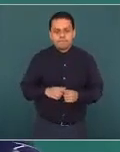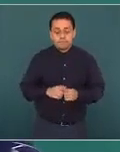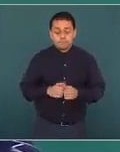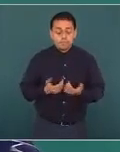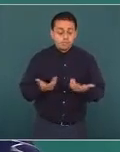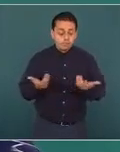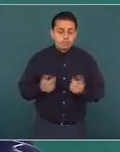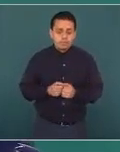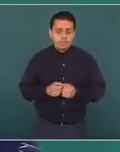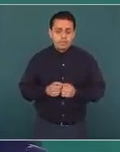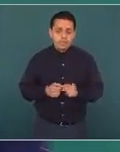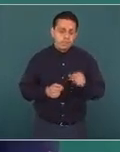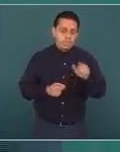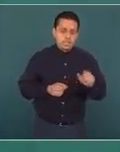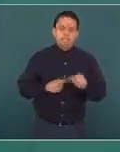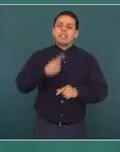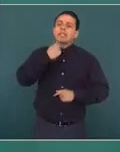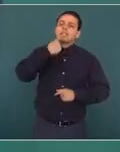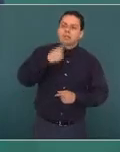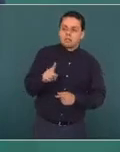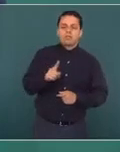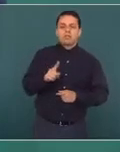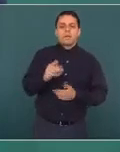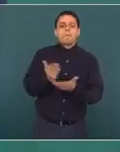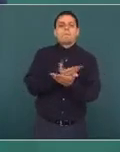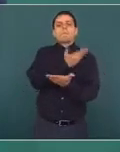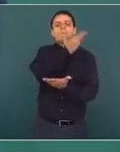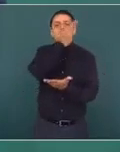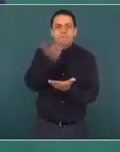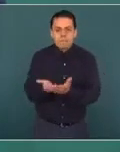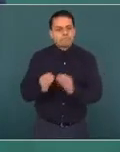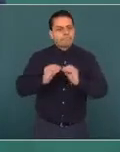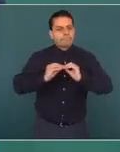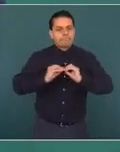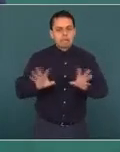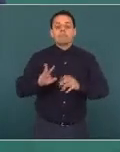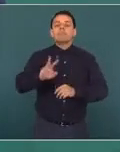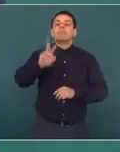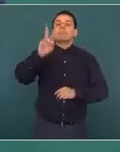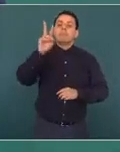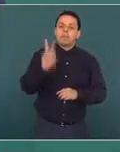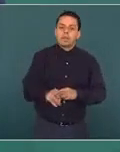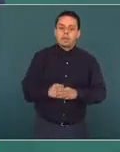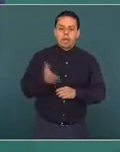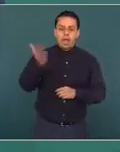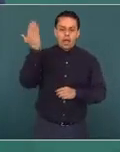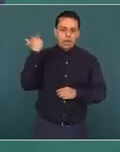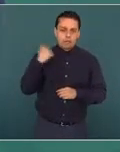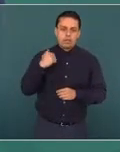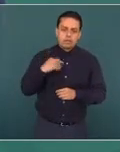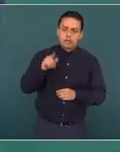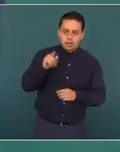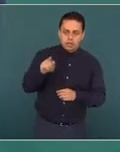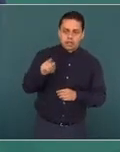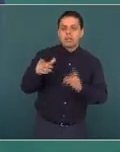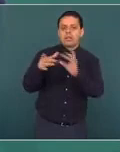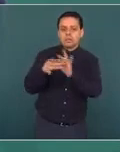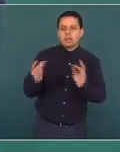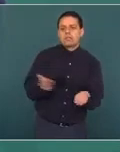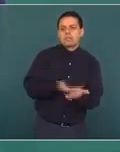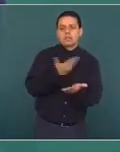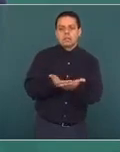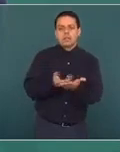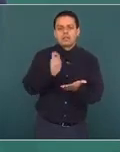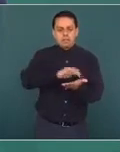la denuncia que en efecto presentó a la Procuraduría. O sea, que el documento